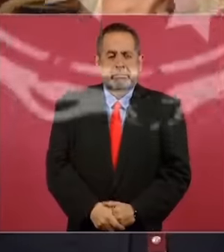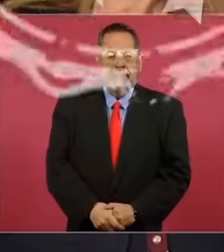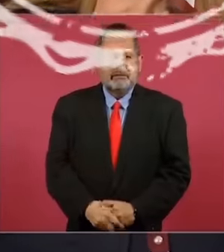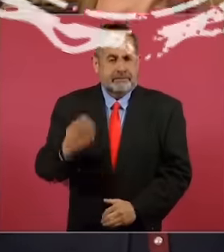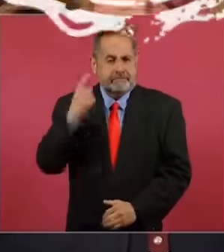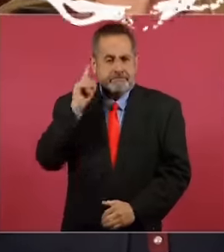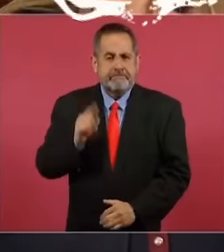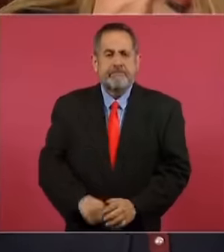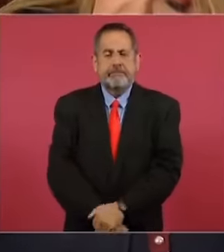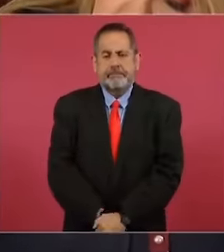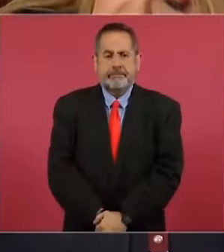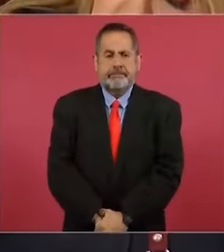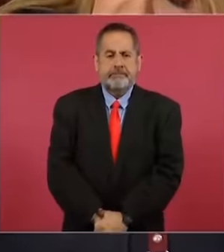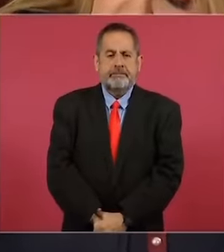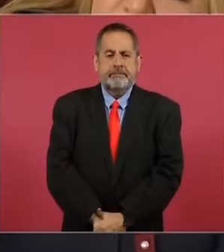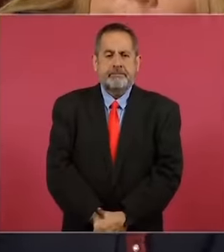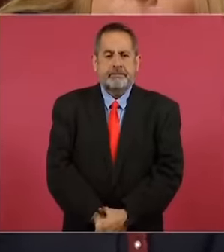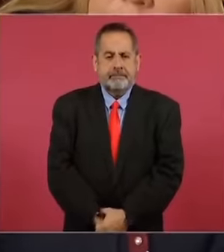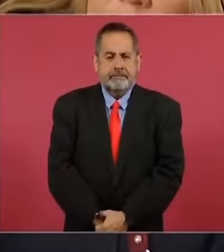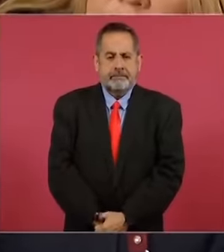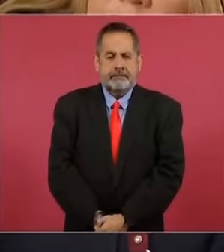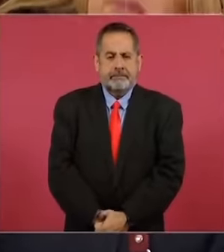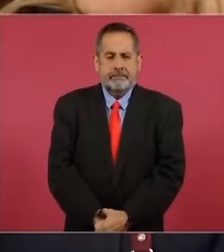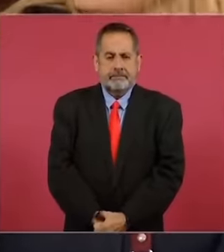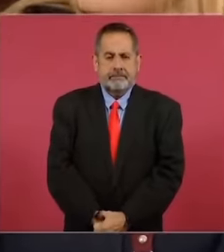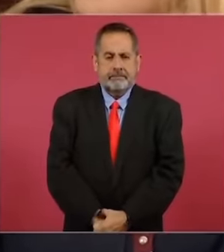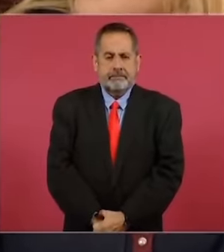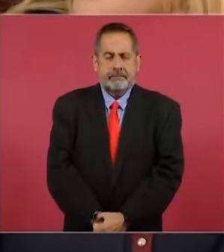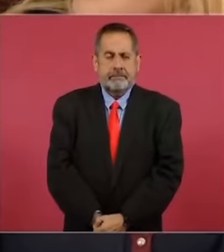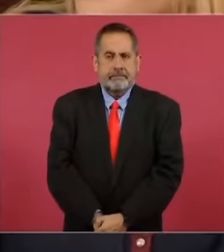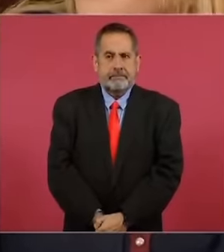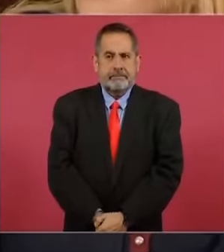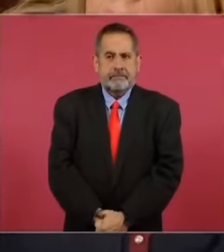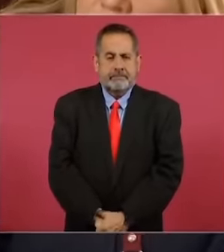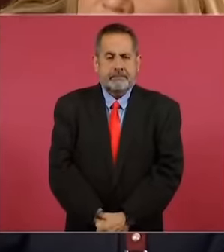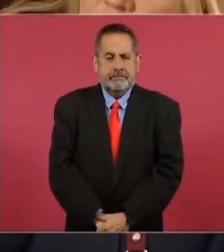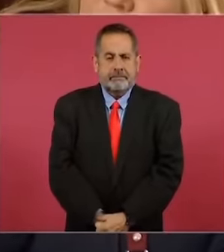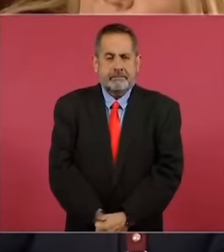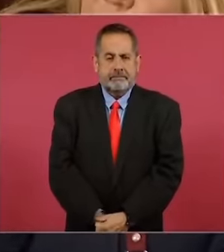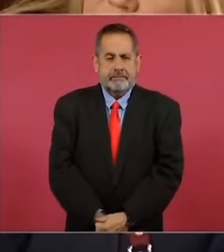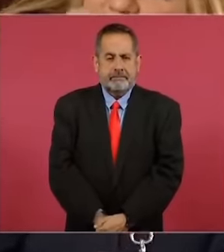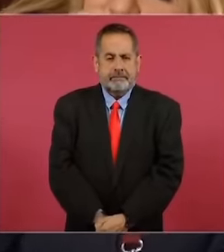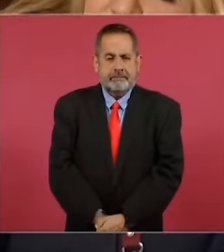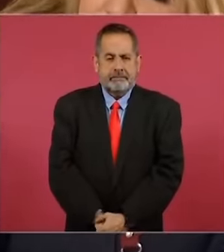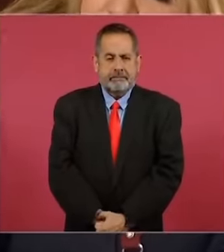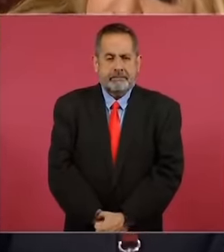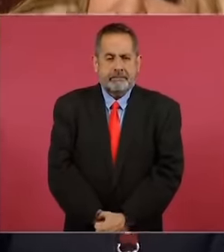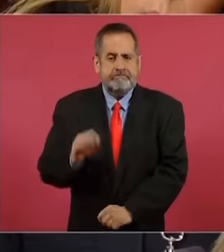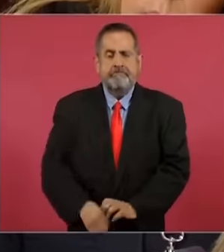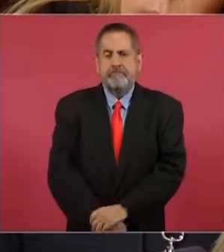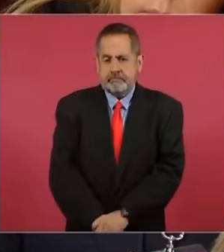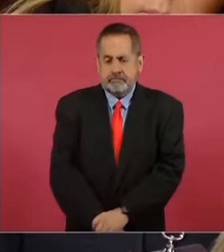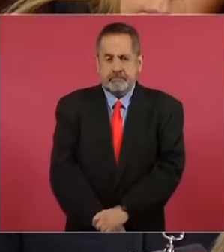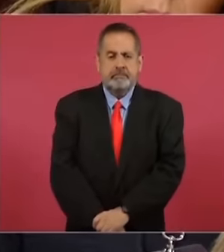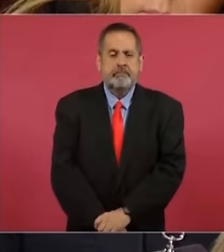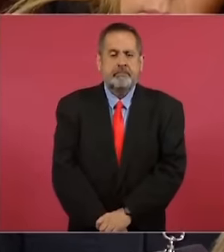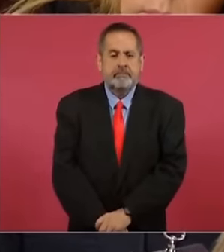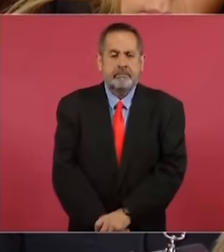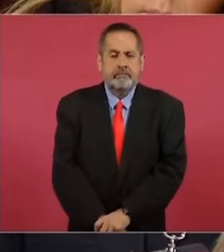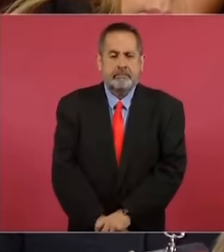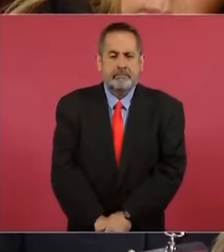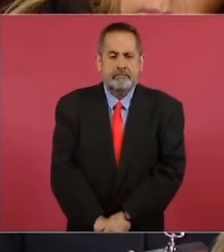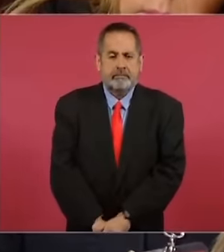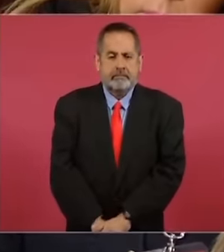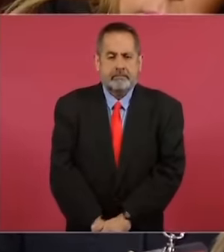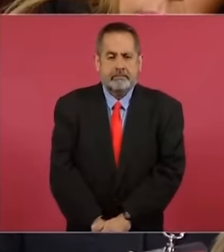Se hablan de falta de datos cuando es imposible, imposible que a una familia le tomen una denuncia si no lleva todos esos datos. Preguntarle a la comisionada, ya que